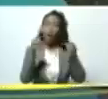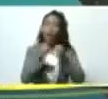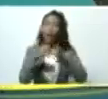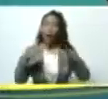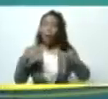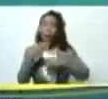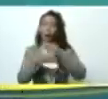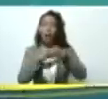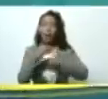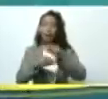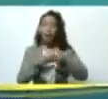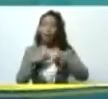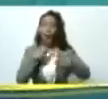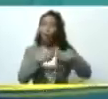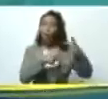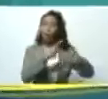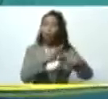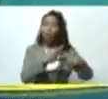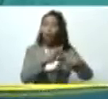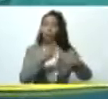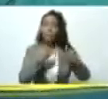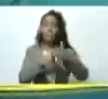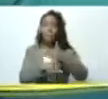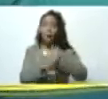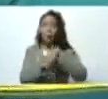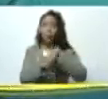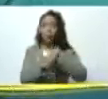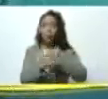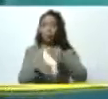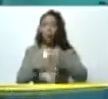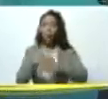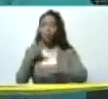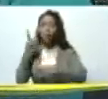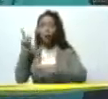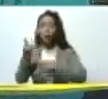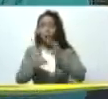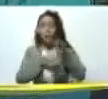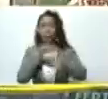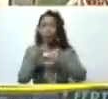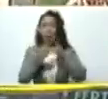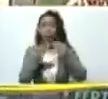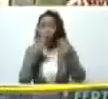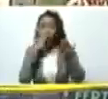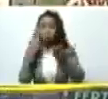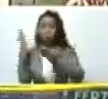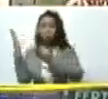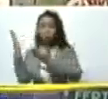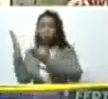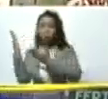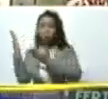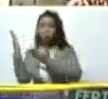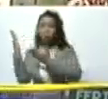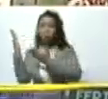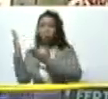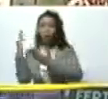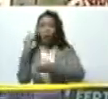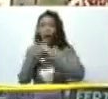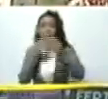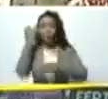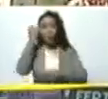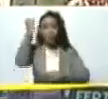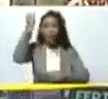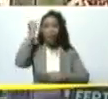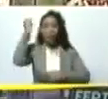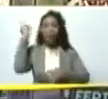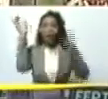productos mira vamos estar podemos ir conversadito explicándole miren todos los productos que se han ido creando se han creado